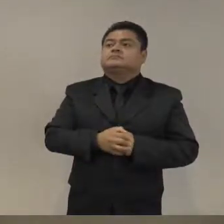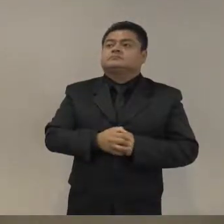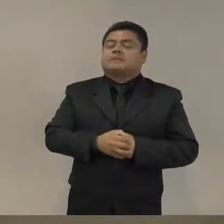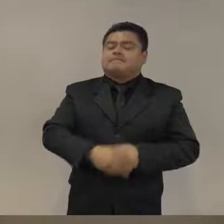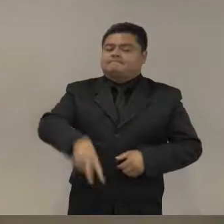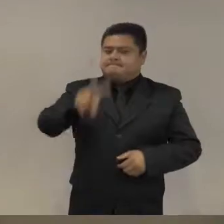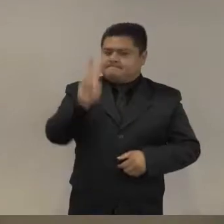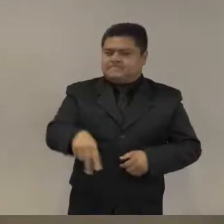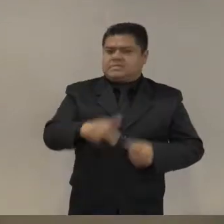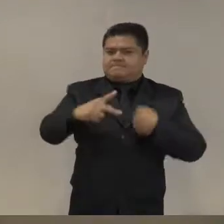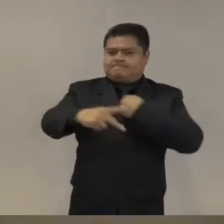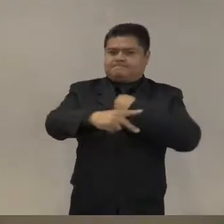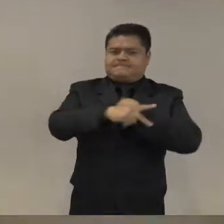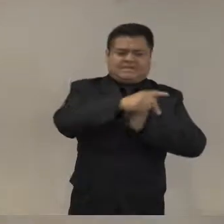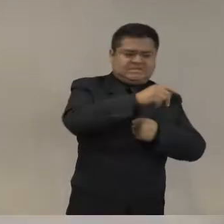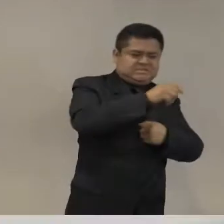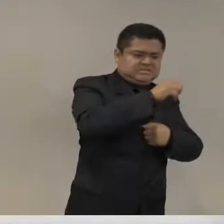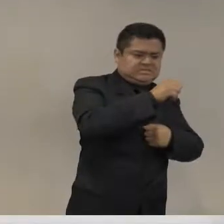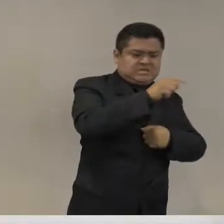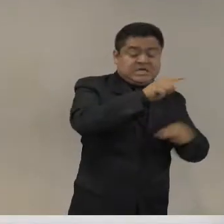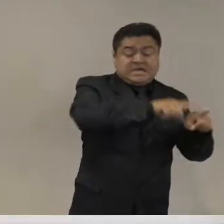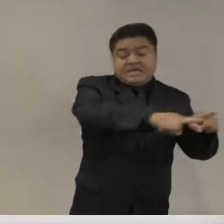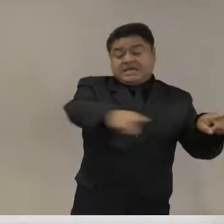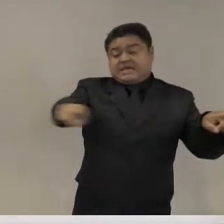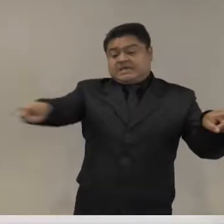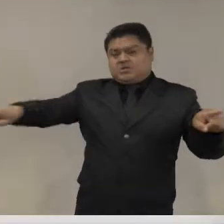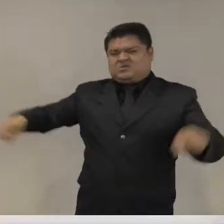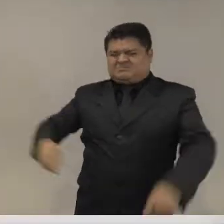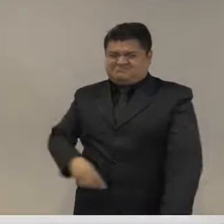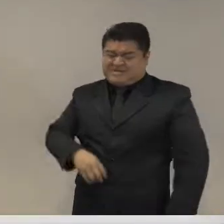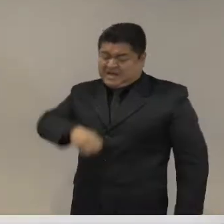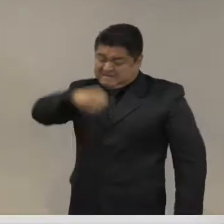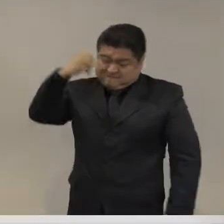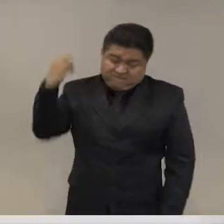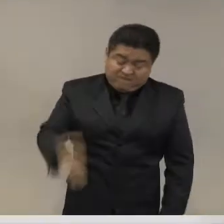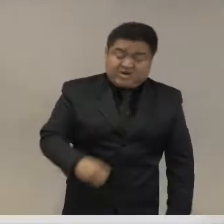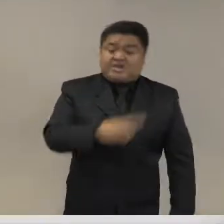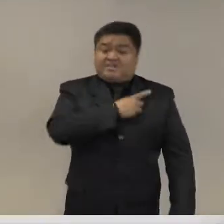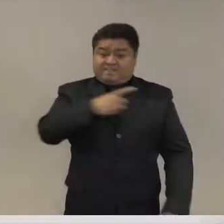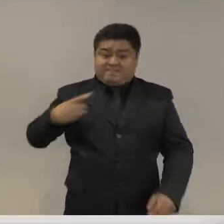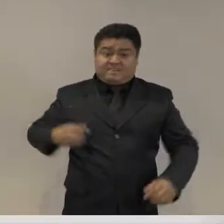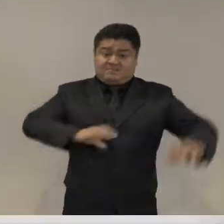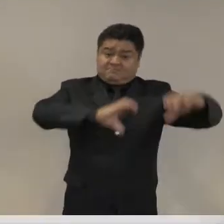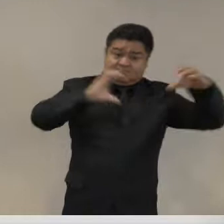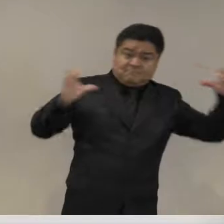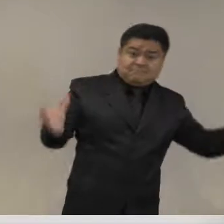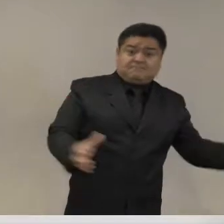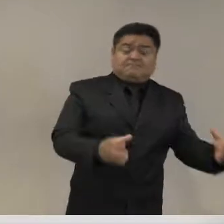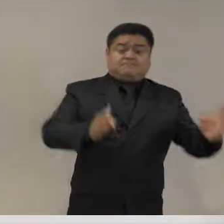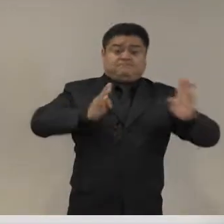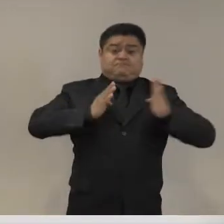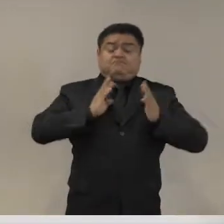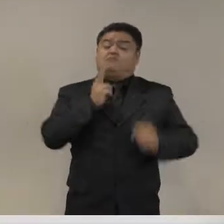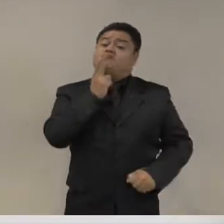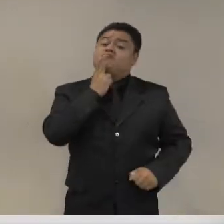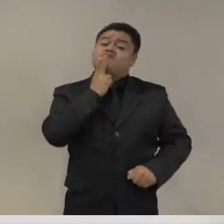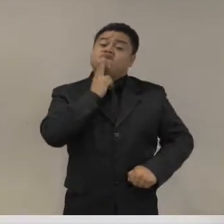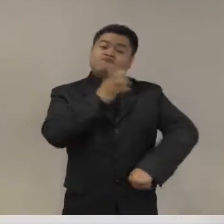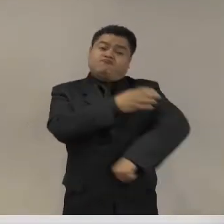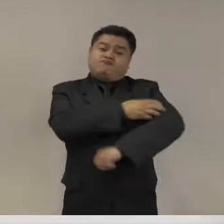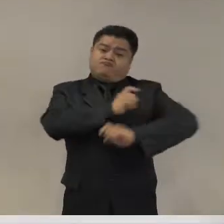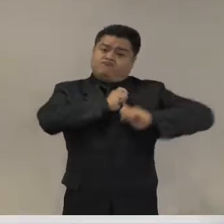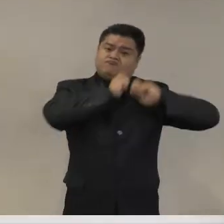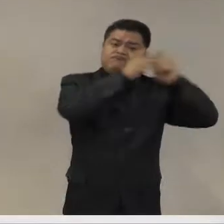necesariamente que los militares jueguen el papel principal. Tal vez lo que más importa a los